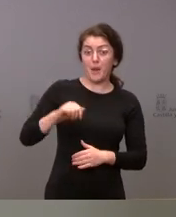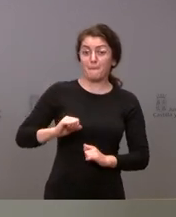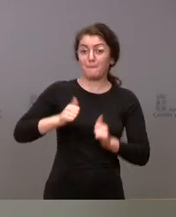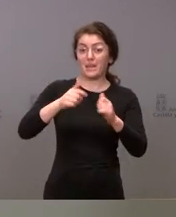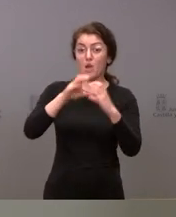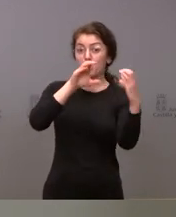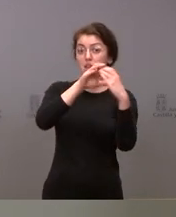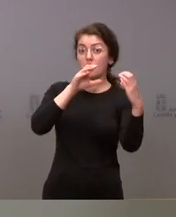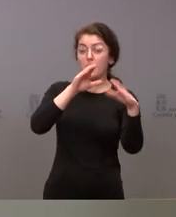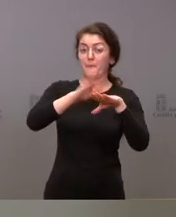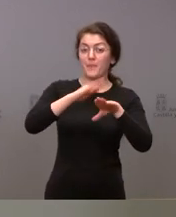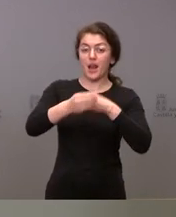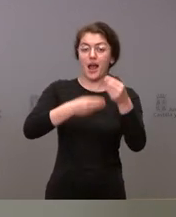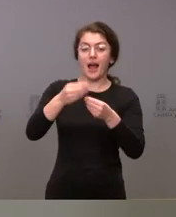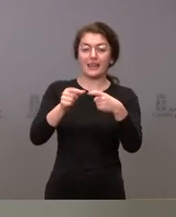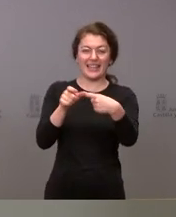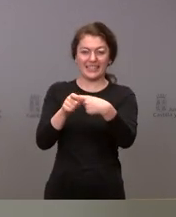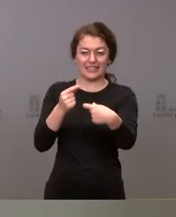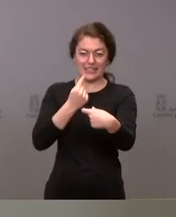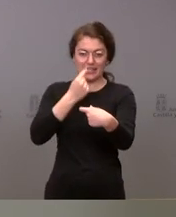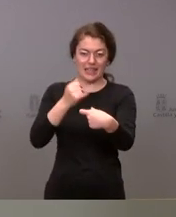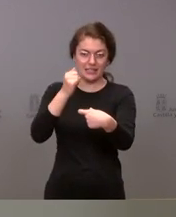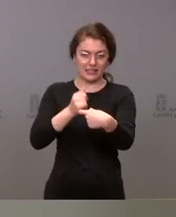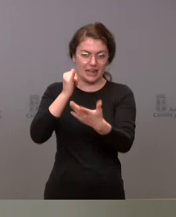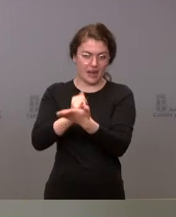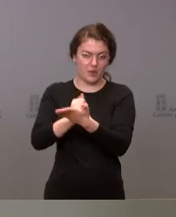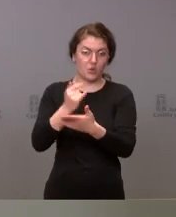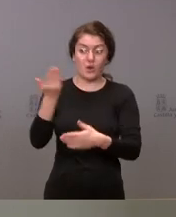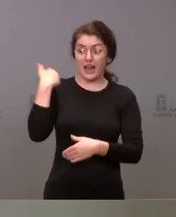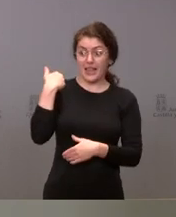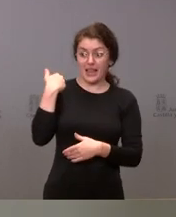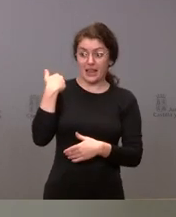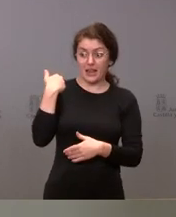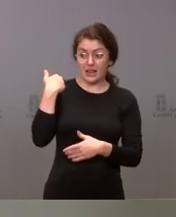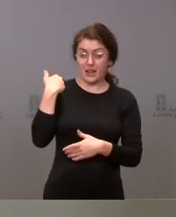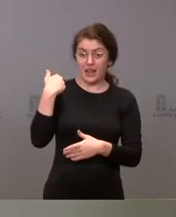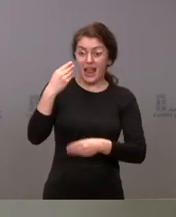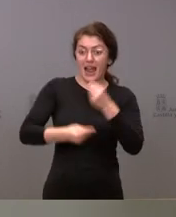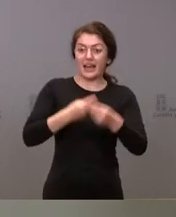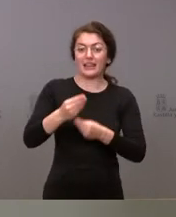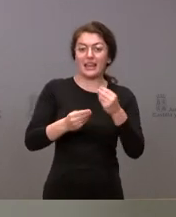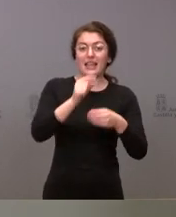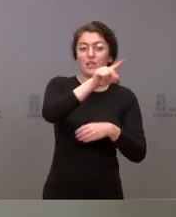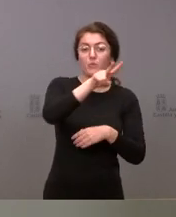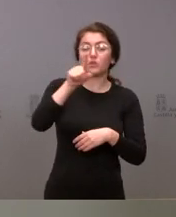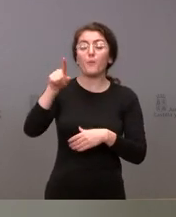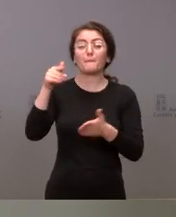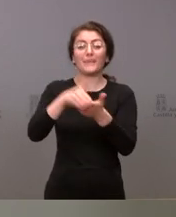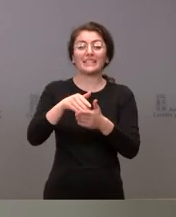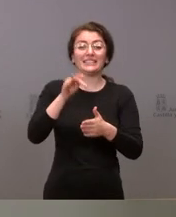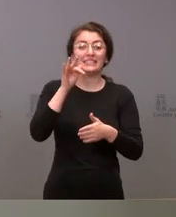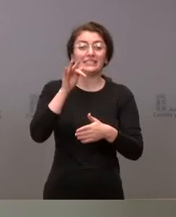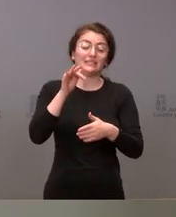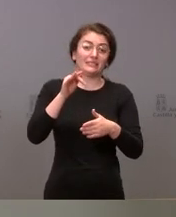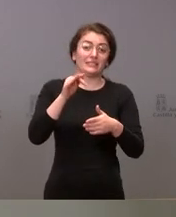para la realización de test de antígenos, hasta el día de ayer hemos realizado más de 101.000 test, de los que casi 24.000 han dado positivo,